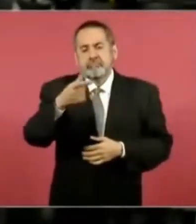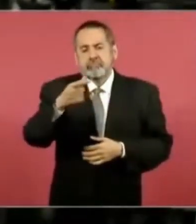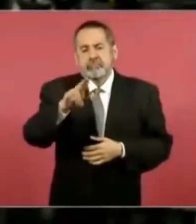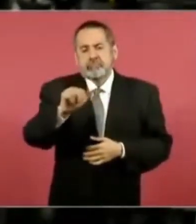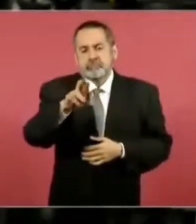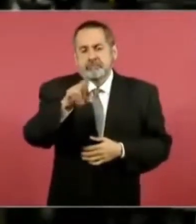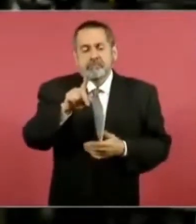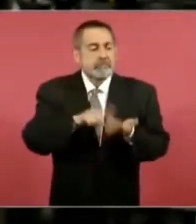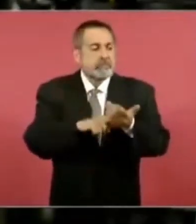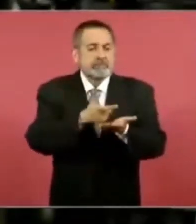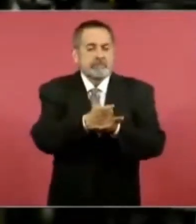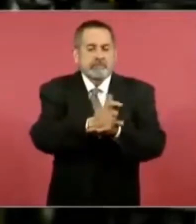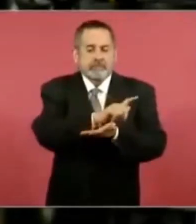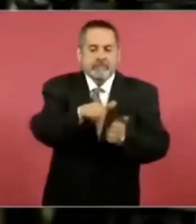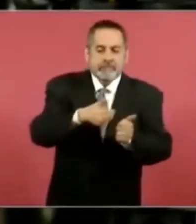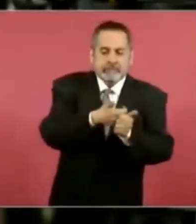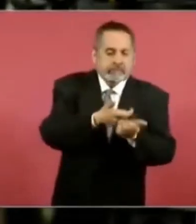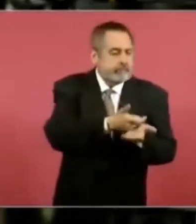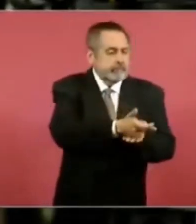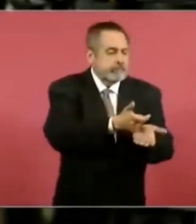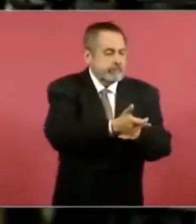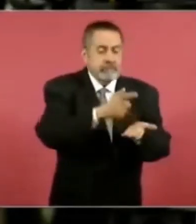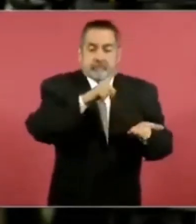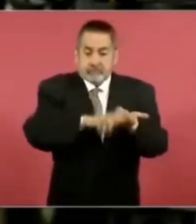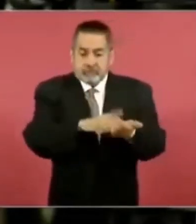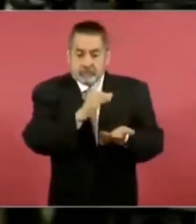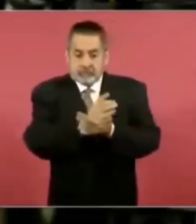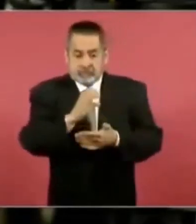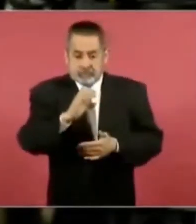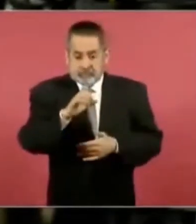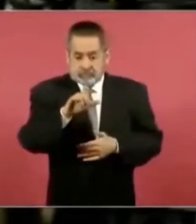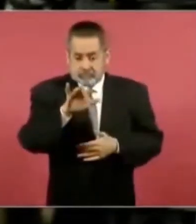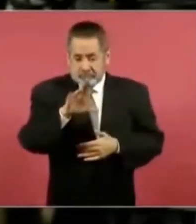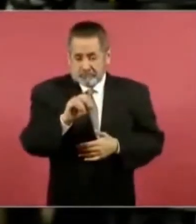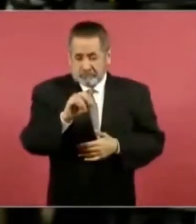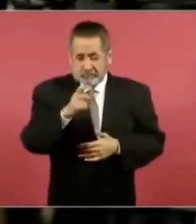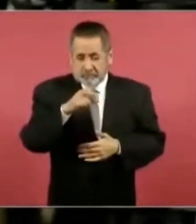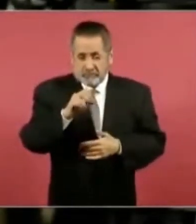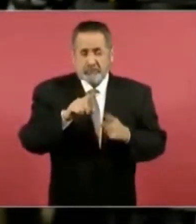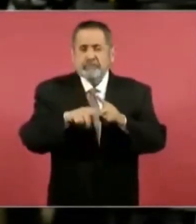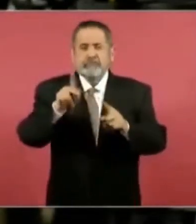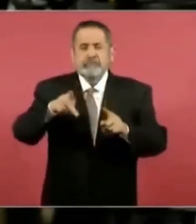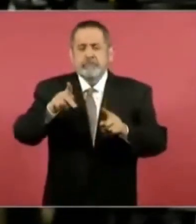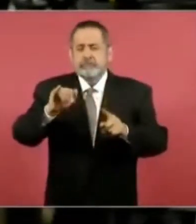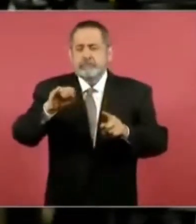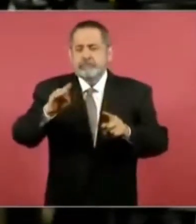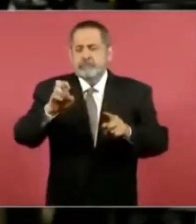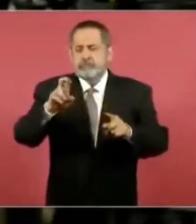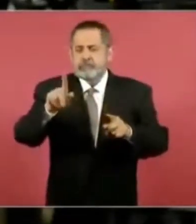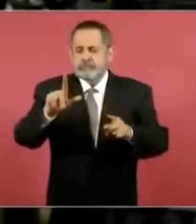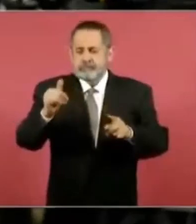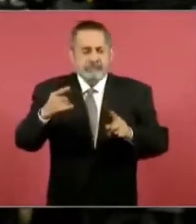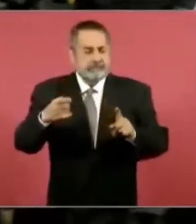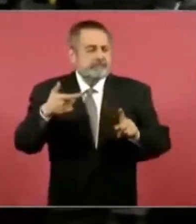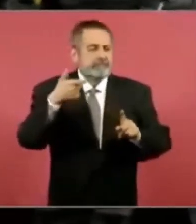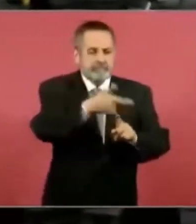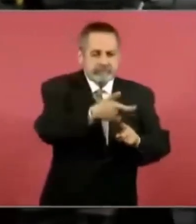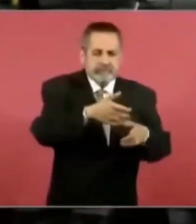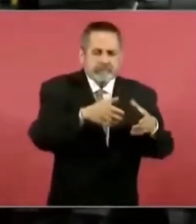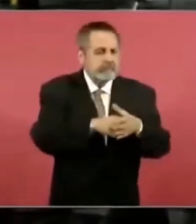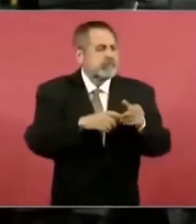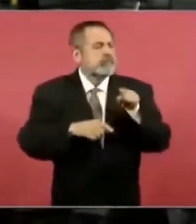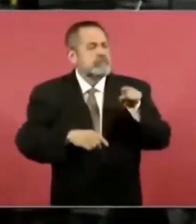financiamiento viene no solo de Claudio X. González, perdón, de Kimberly Clark, que es la empresa de los González,